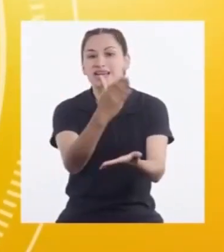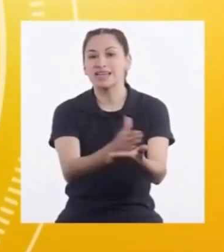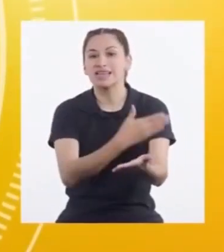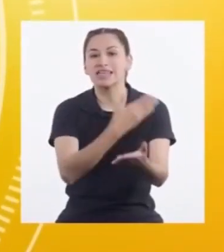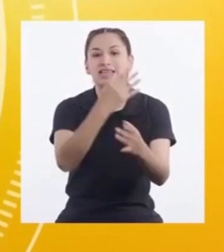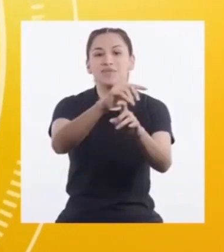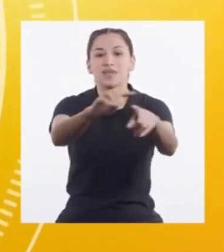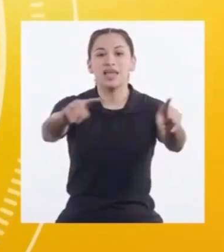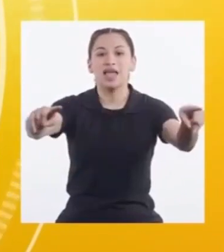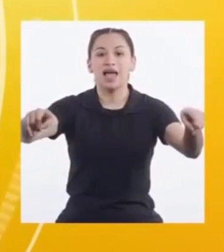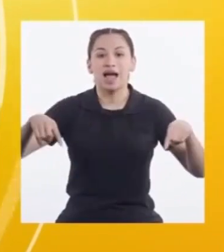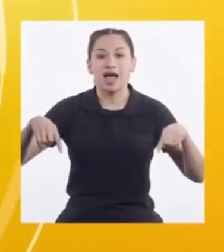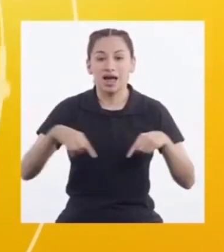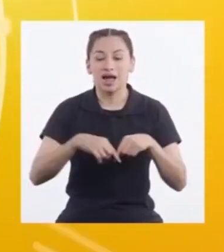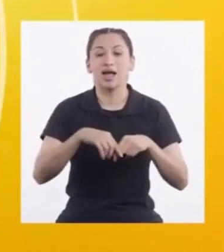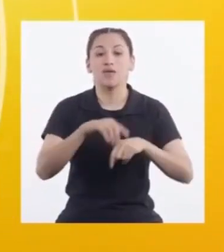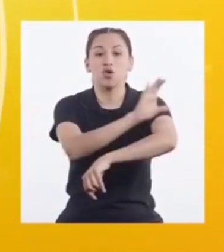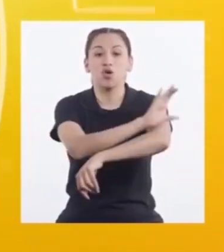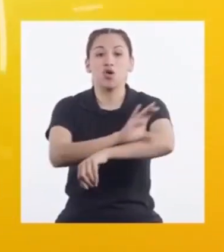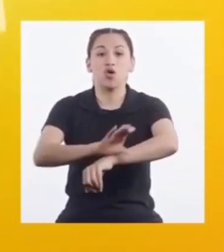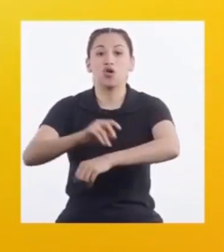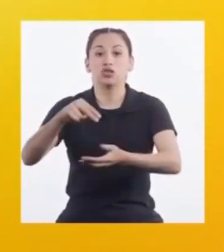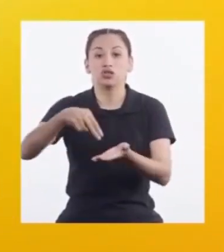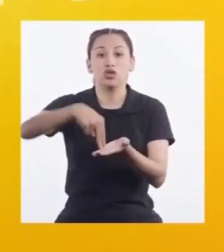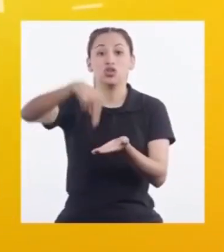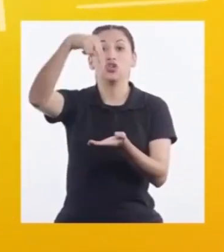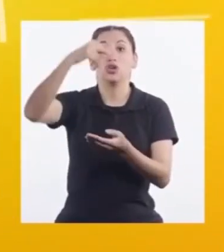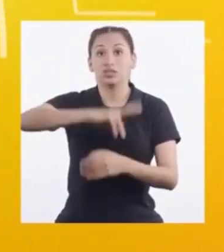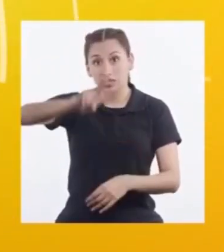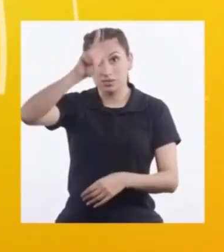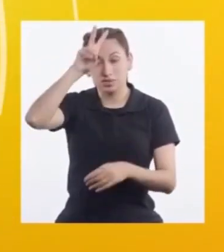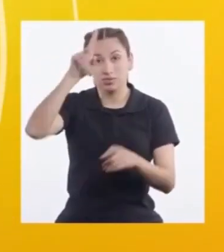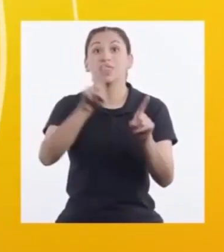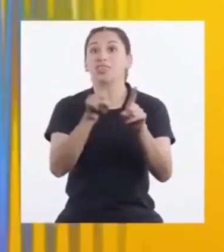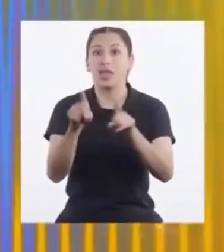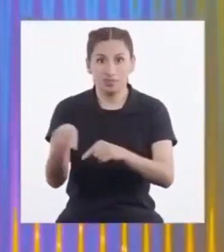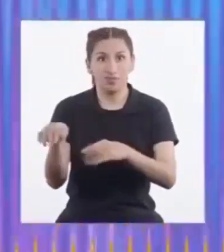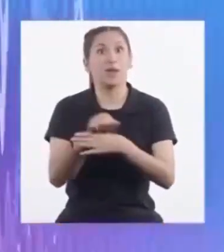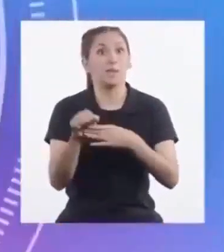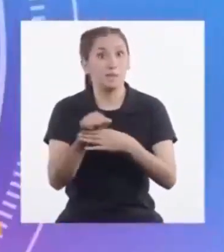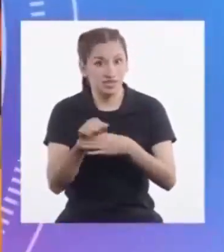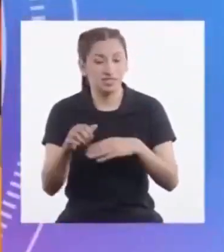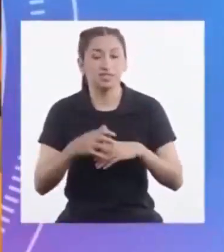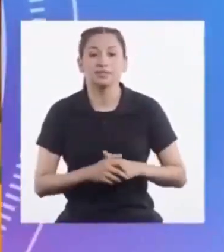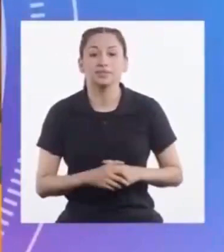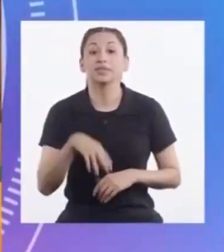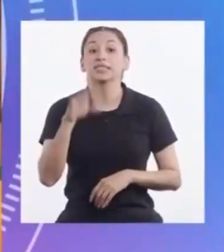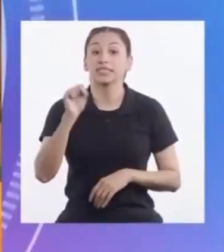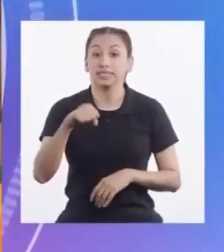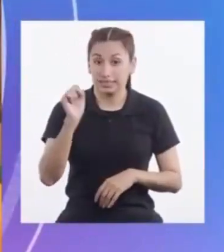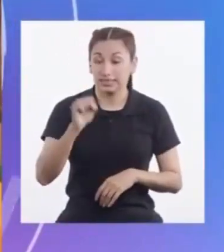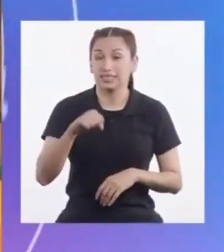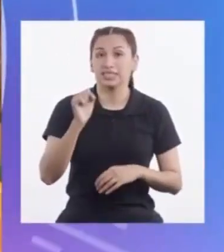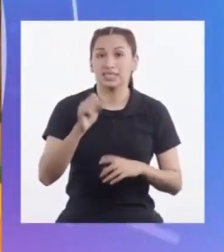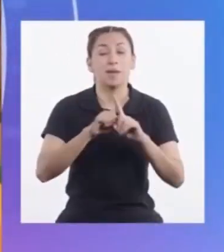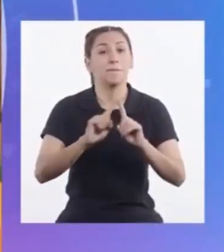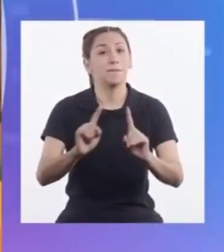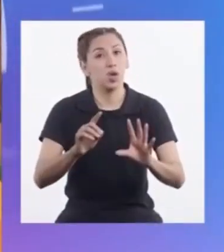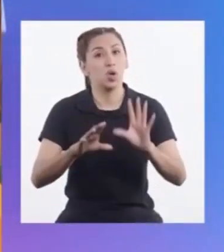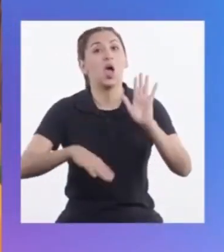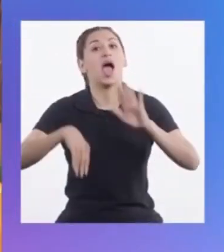En la costa Norte del Perú También se practica Sí